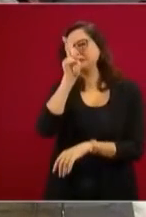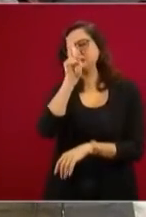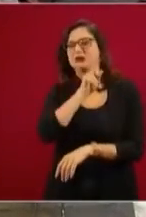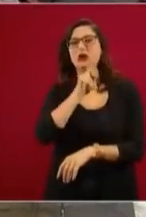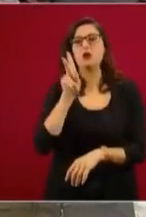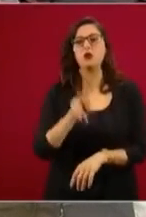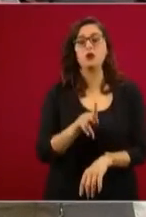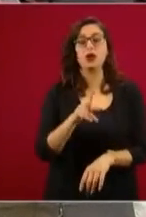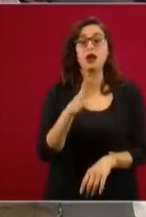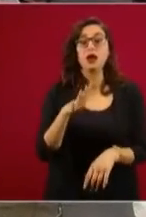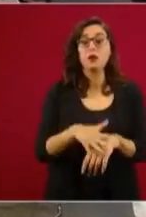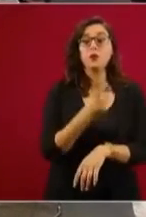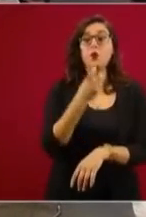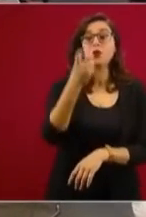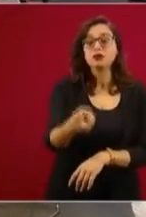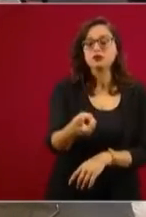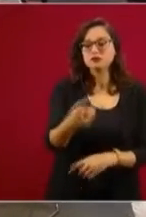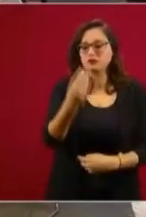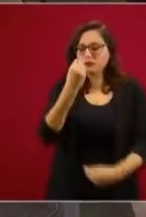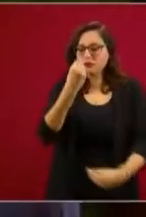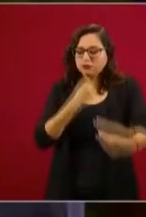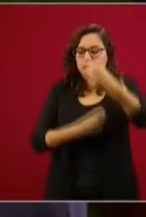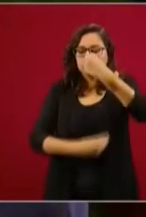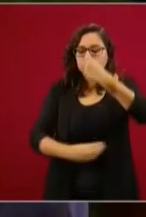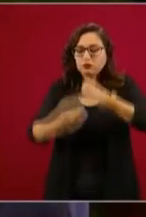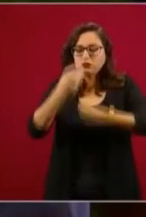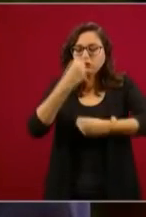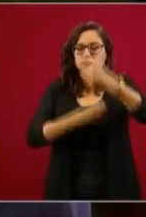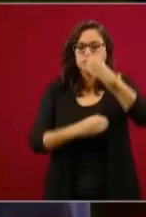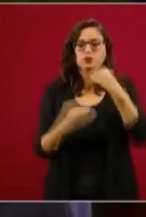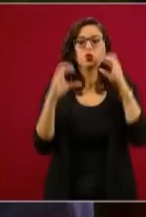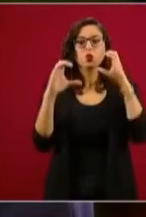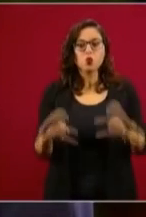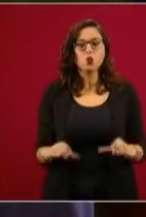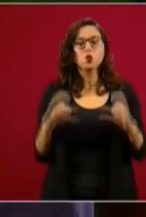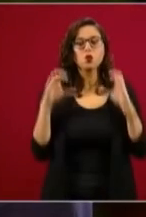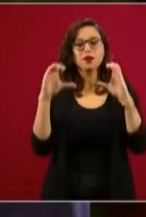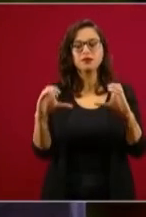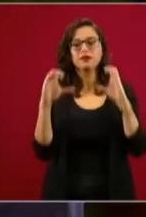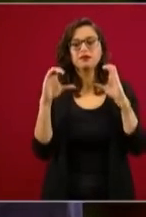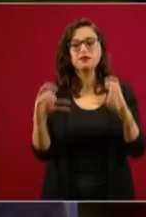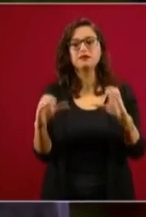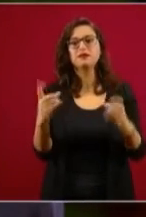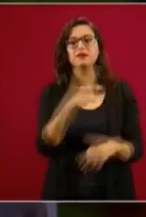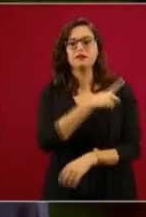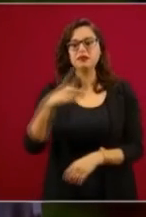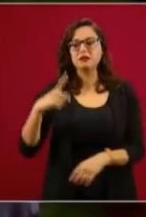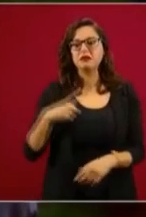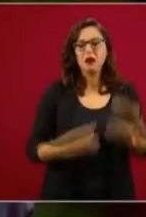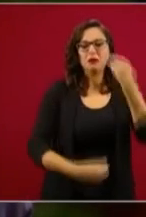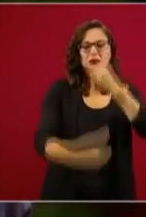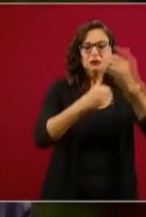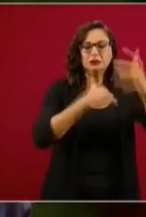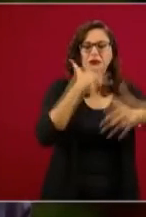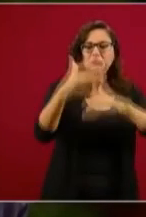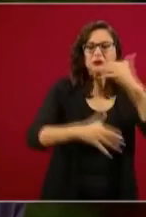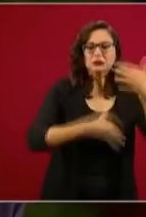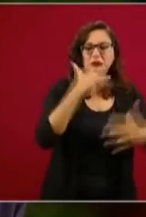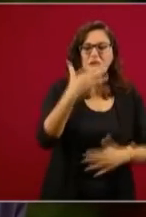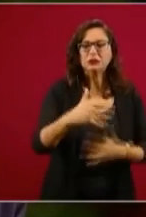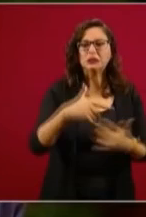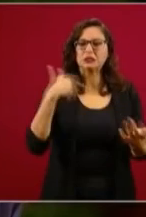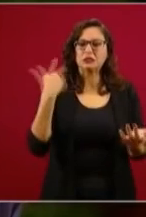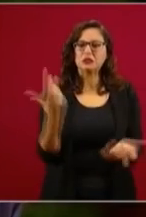Ángel, a mí me llamó mucho la atención que no hiciera mucha referencia a los gobernadores, aunque si bien es cierto no son otro poder tal cual